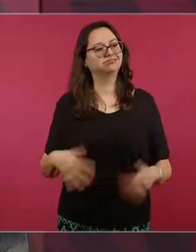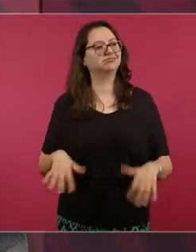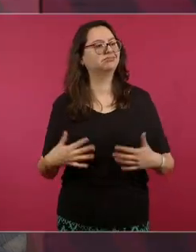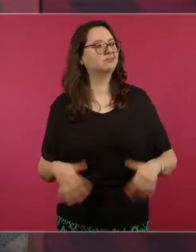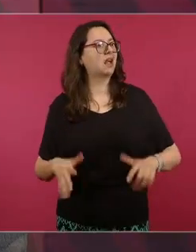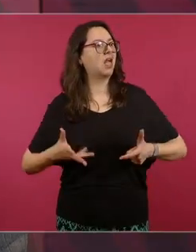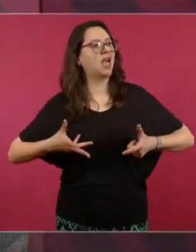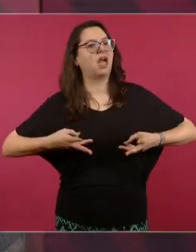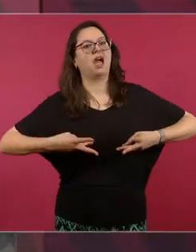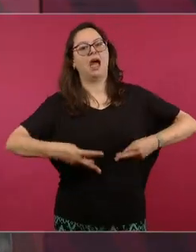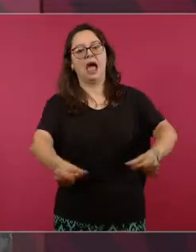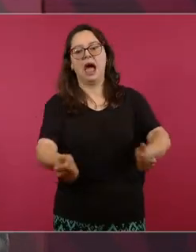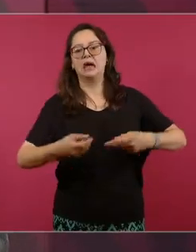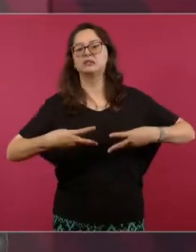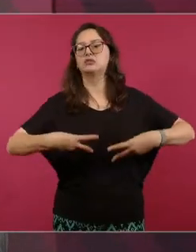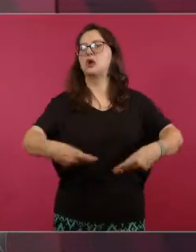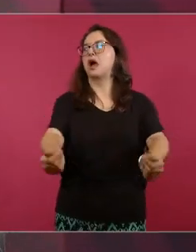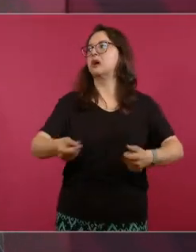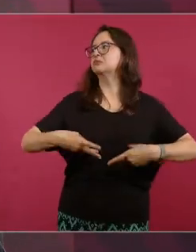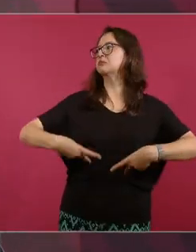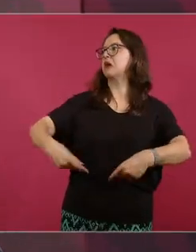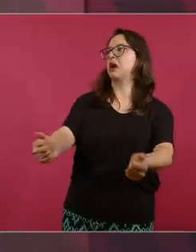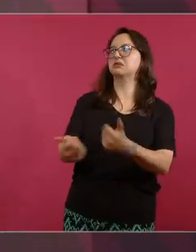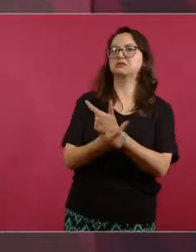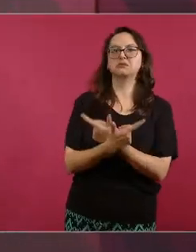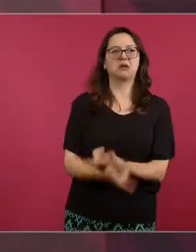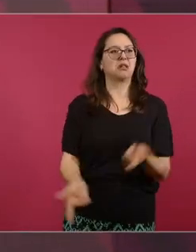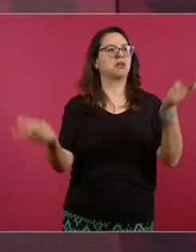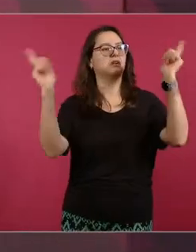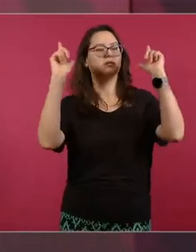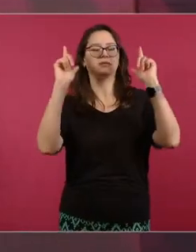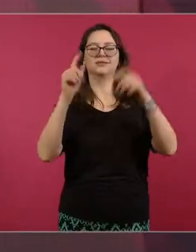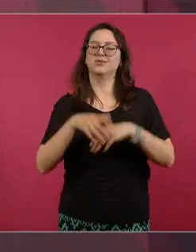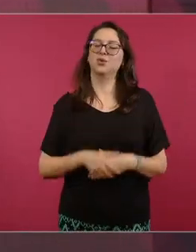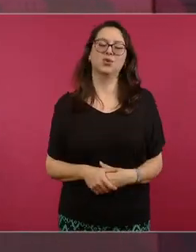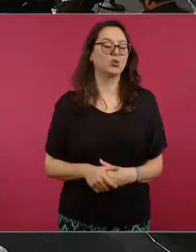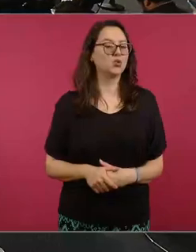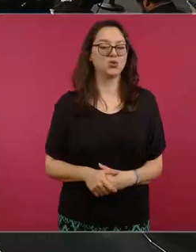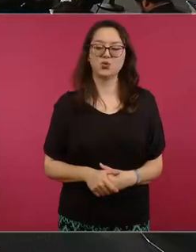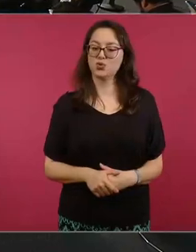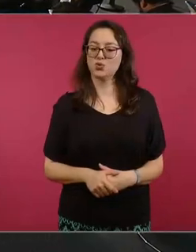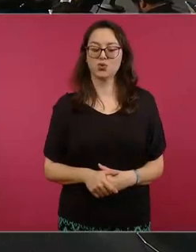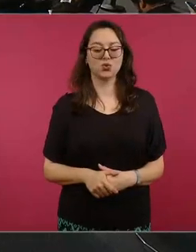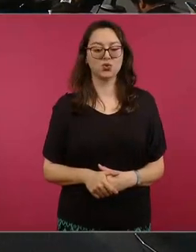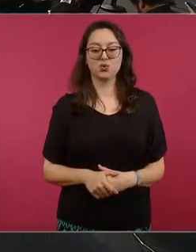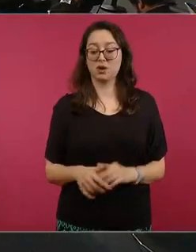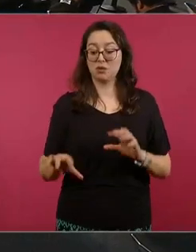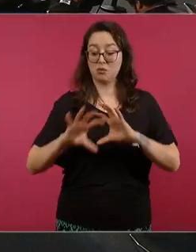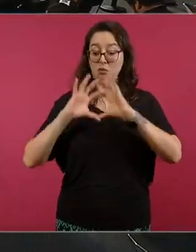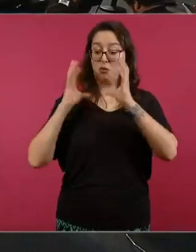parte de la crisis en el mundo tiene que ver con el consumismo